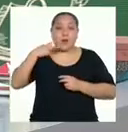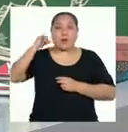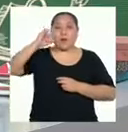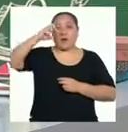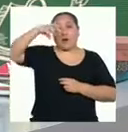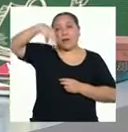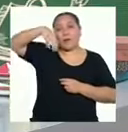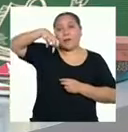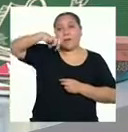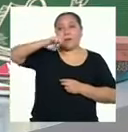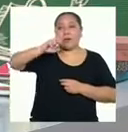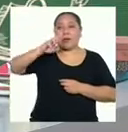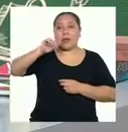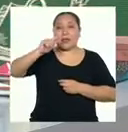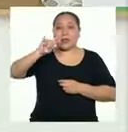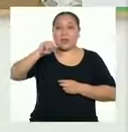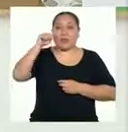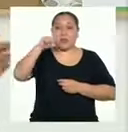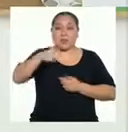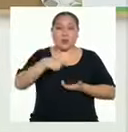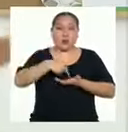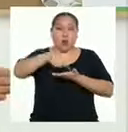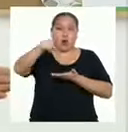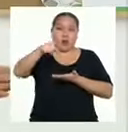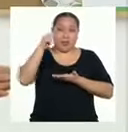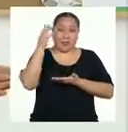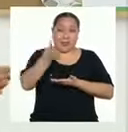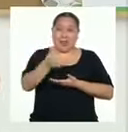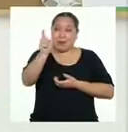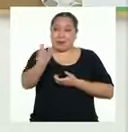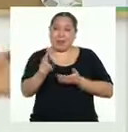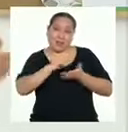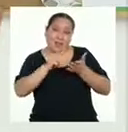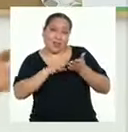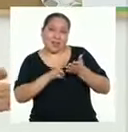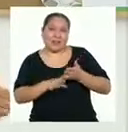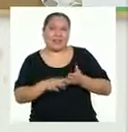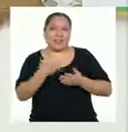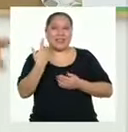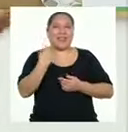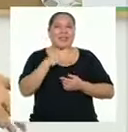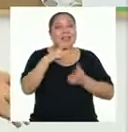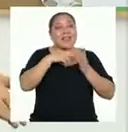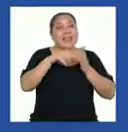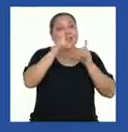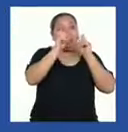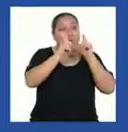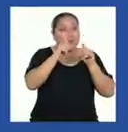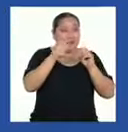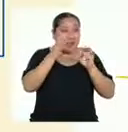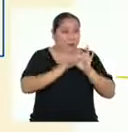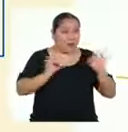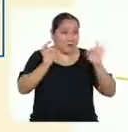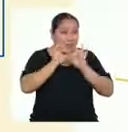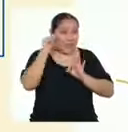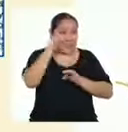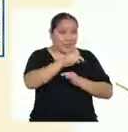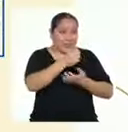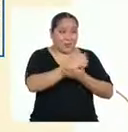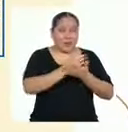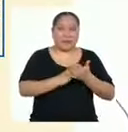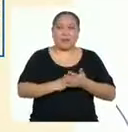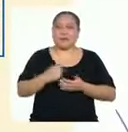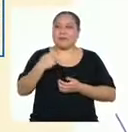aquellos que dan una orden al destinatario. Muy bien, Yanira. ¿Nos lees la pregunta clave para este criterio? Claro.